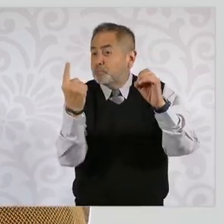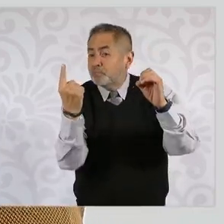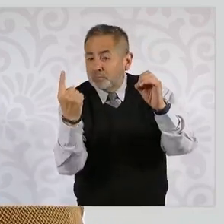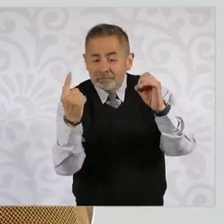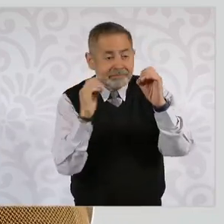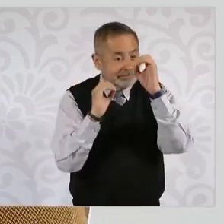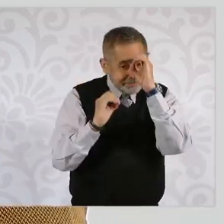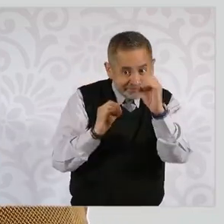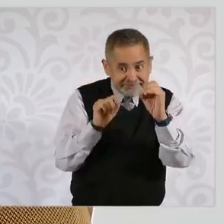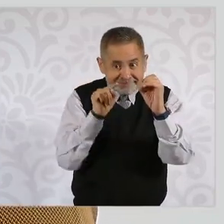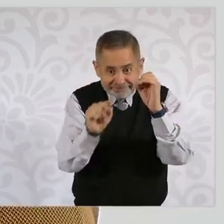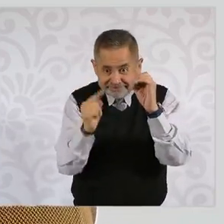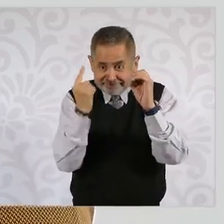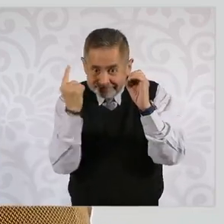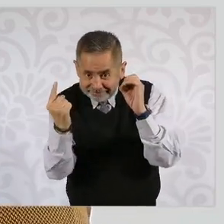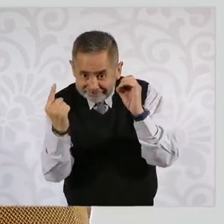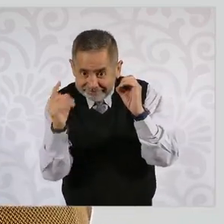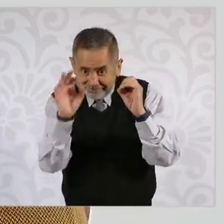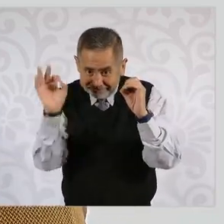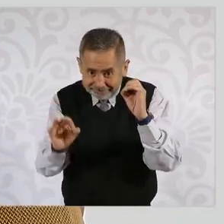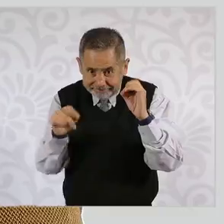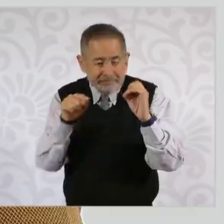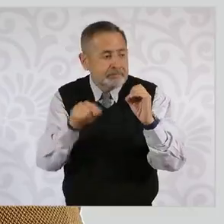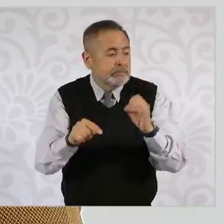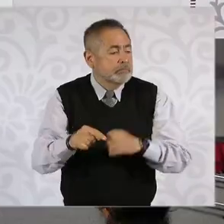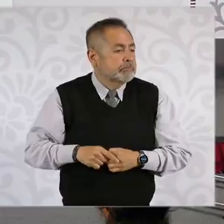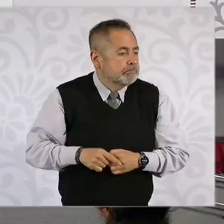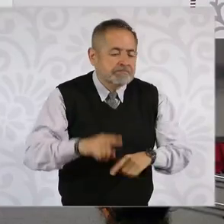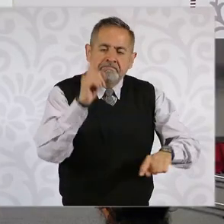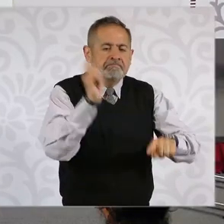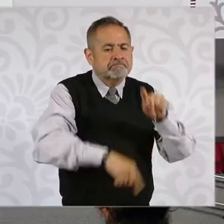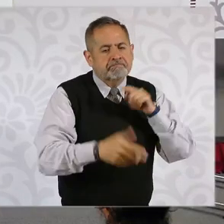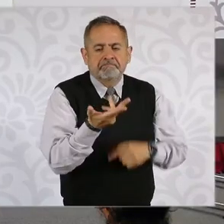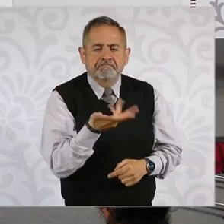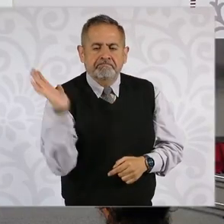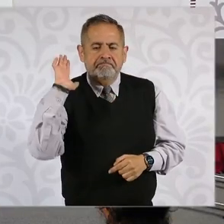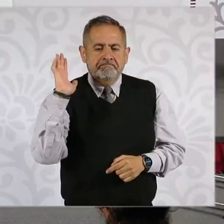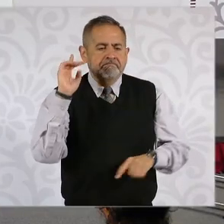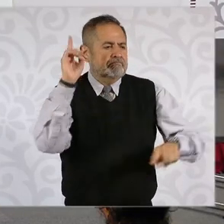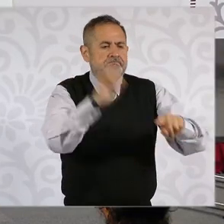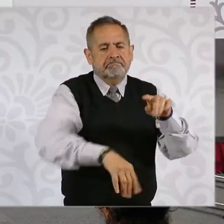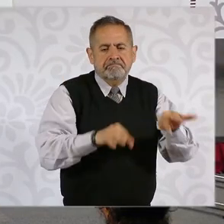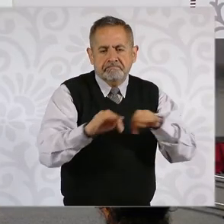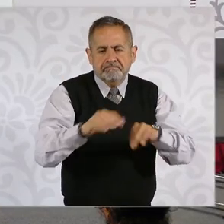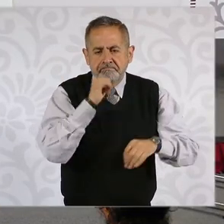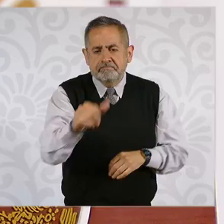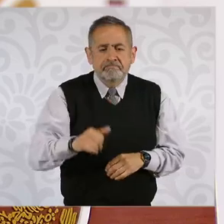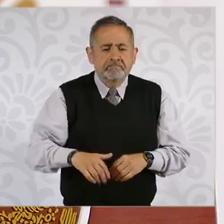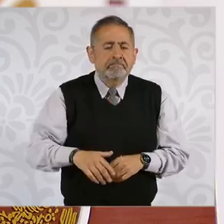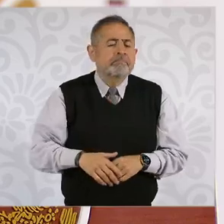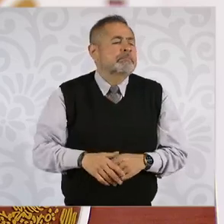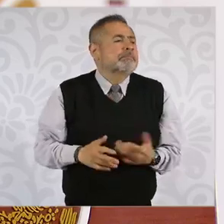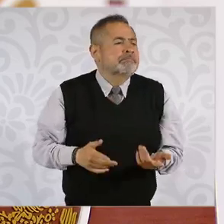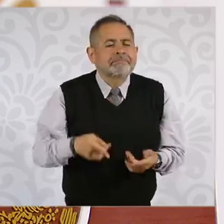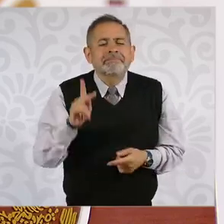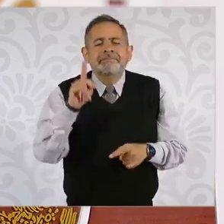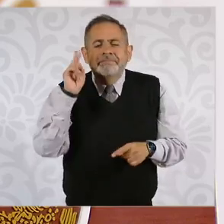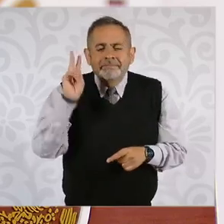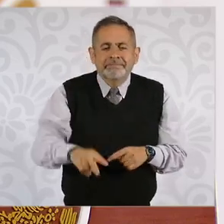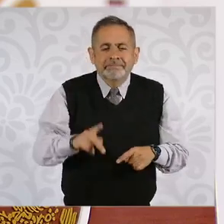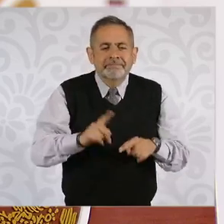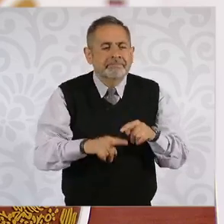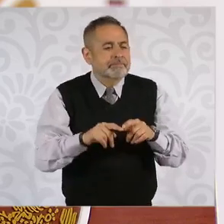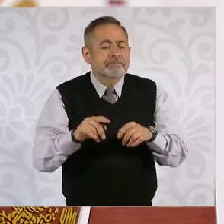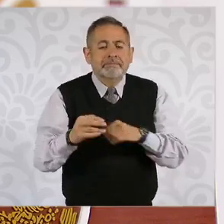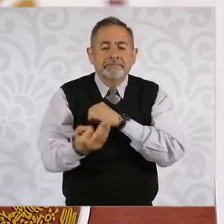cero punto 1 del total recibió una destitución, que en muchos de los casos después son con